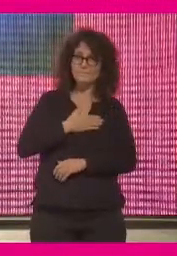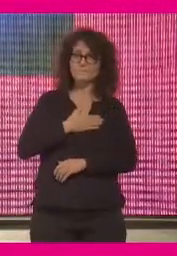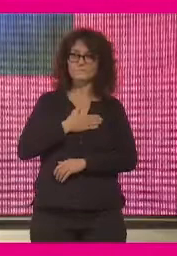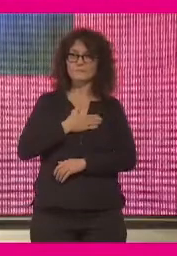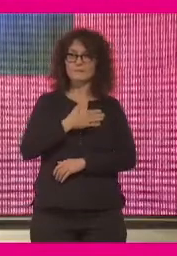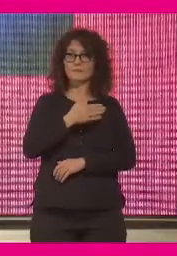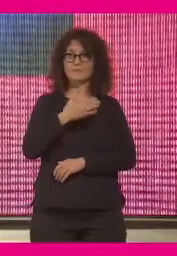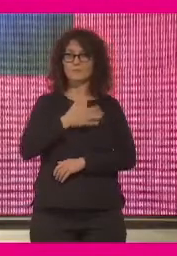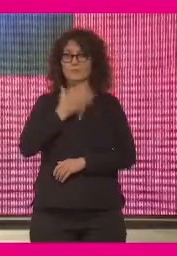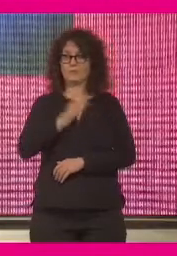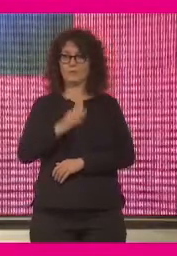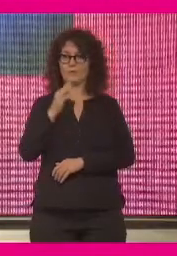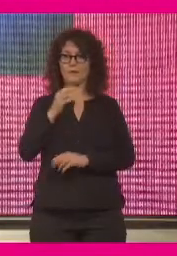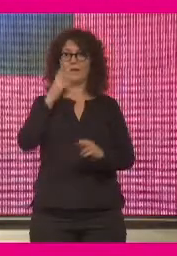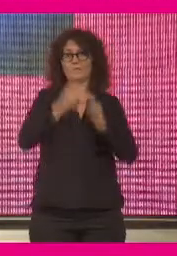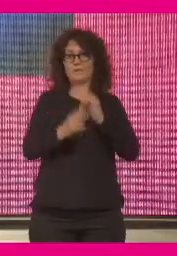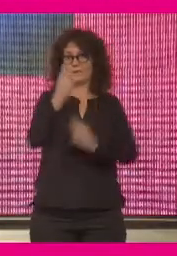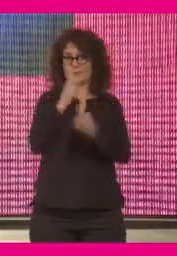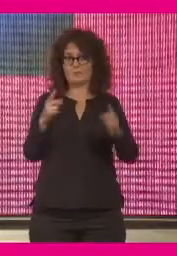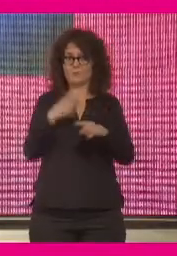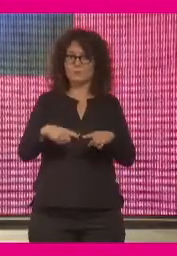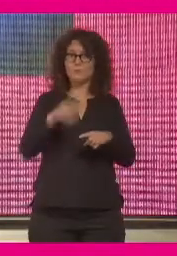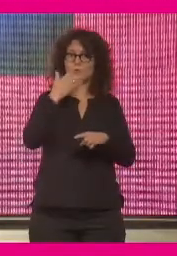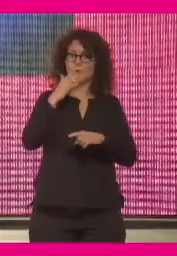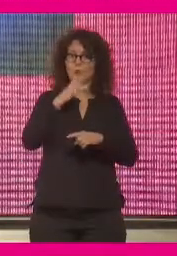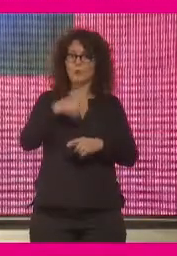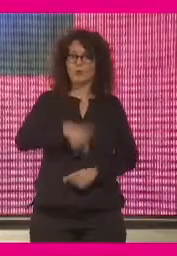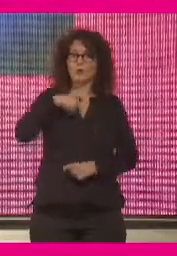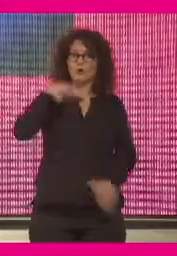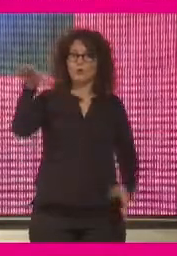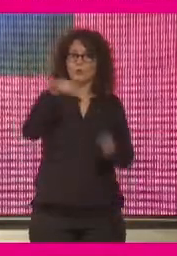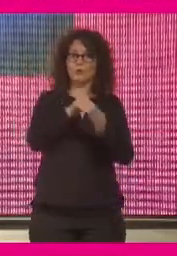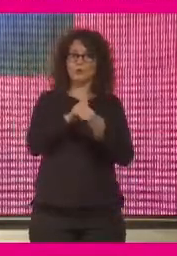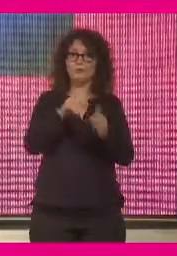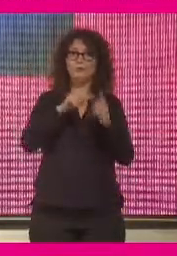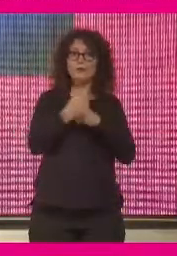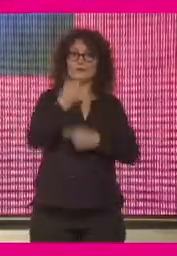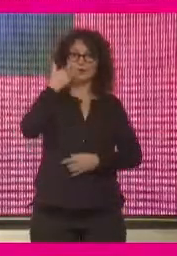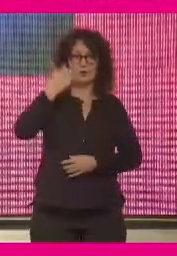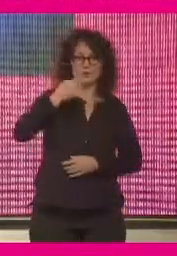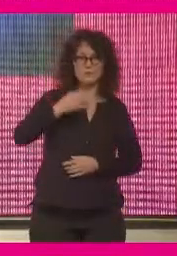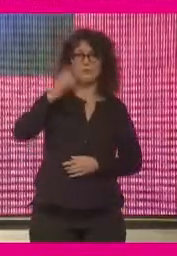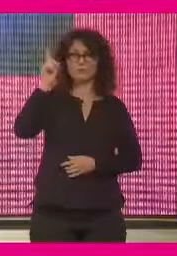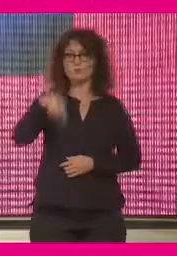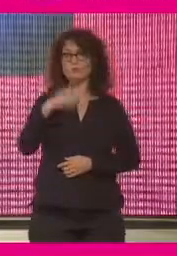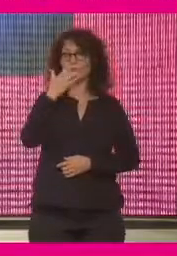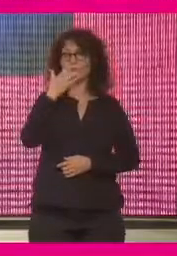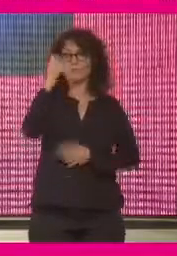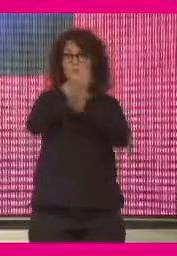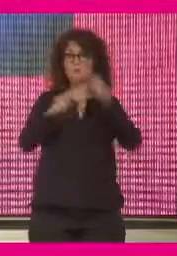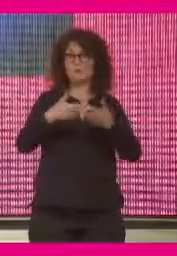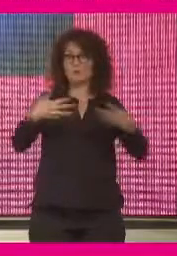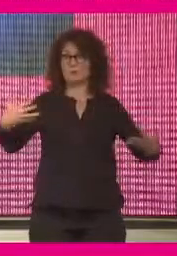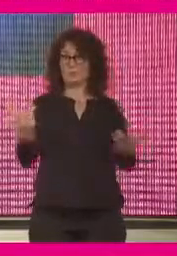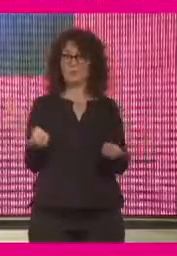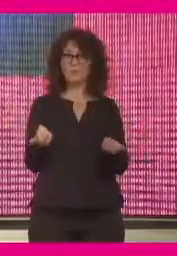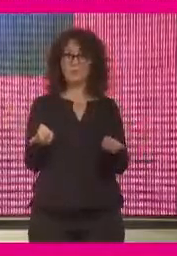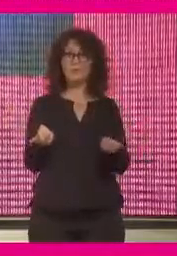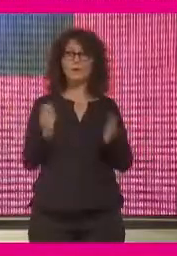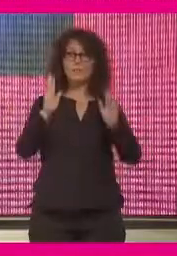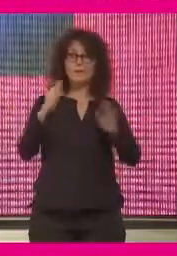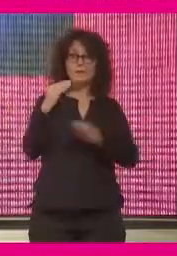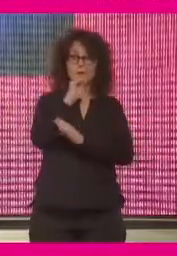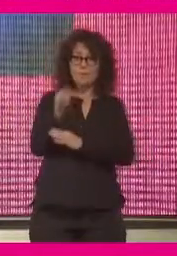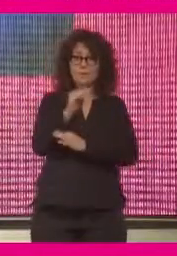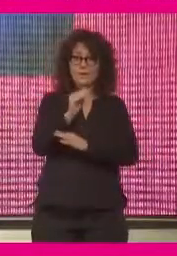evitarlas. Por ejemplo, por supuesto, la globalización es un factor de riesgo igual que es un factor de riesgo la superpoblación, pero el no